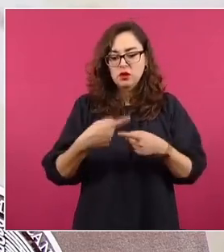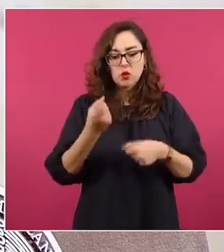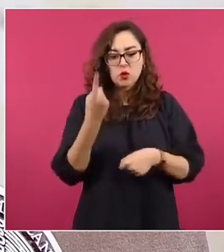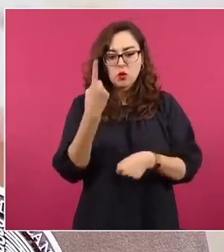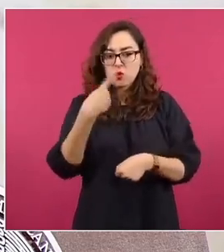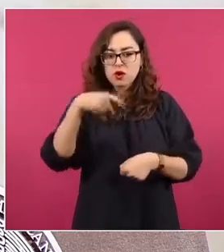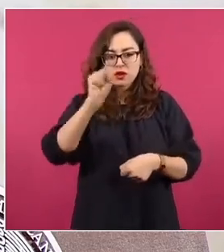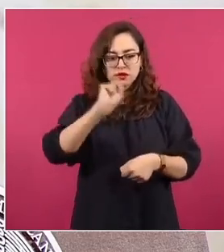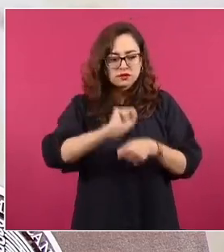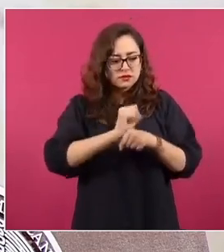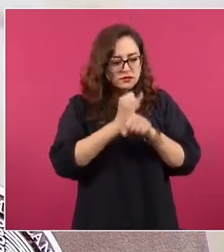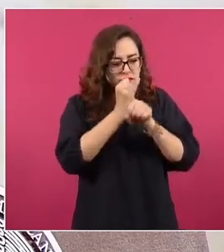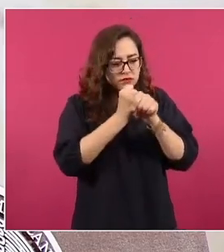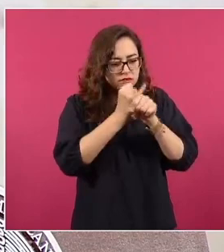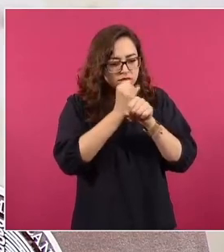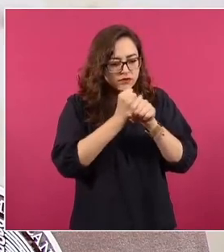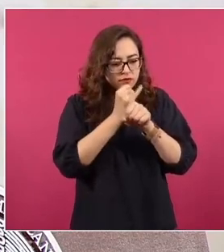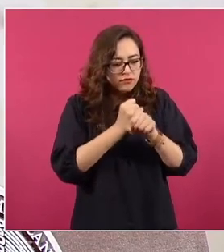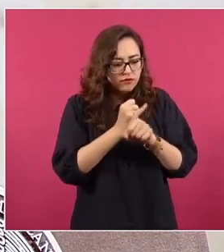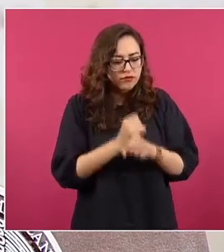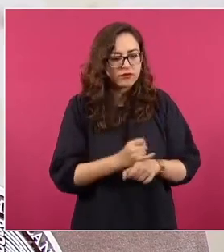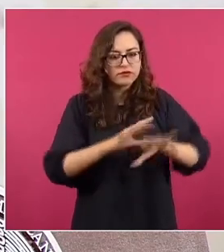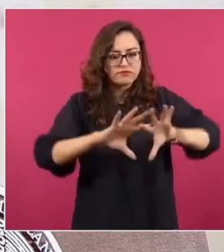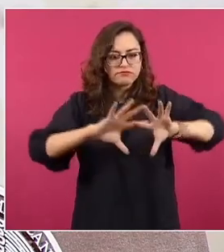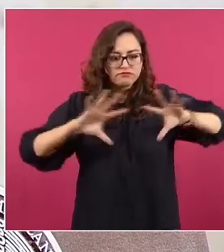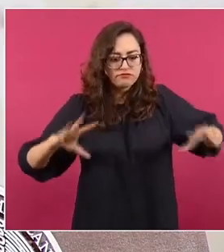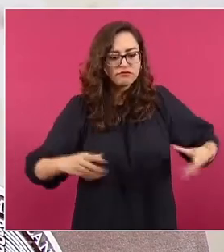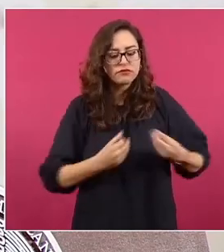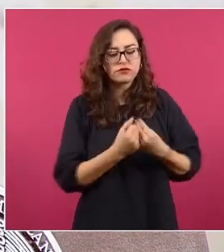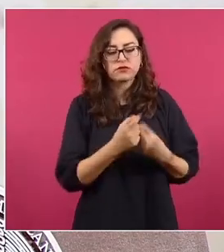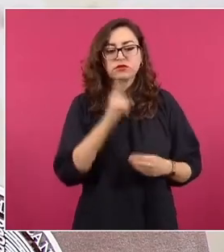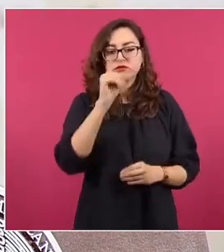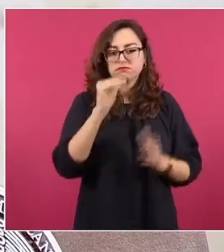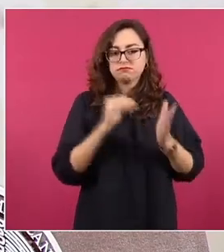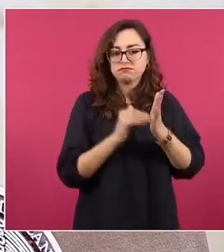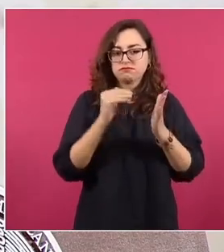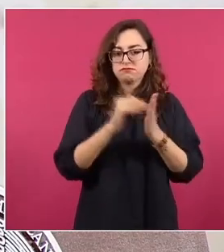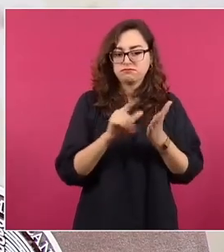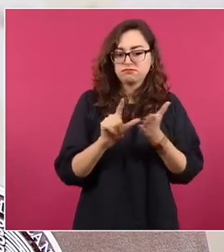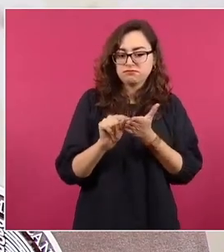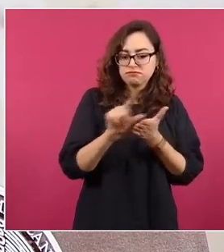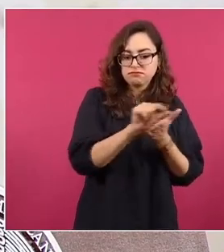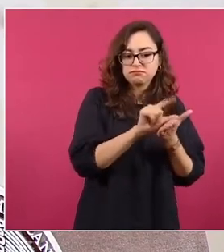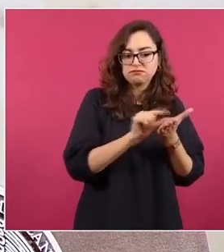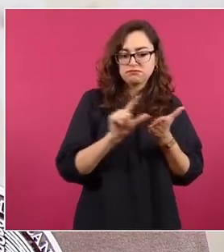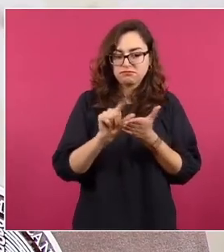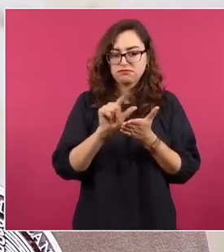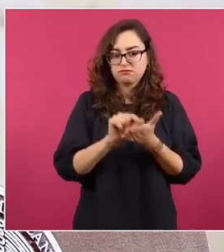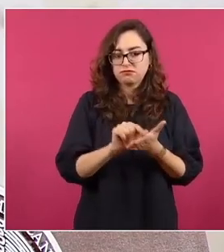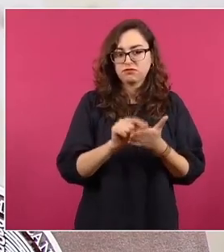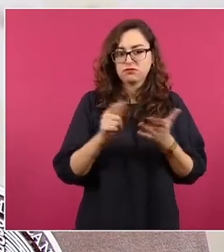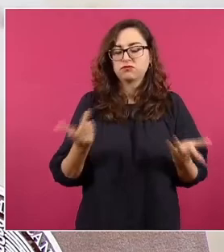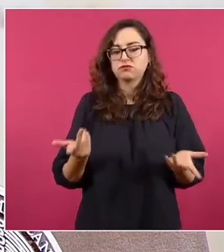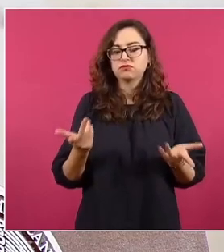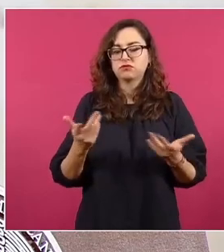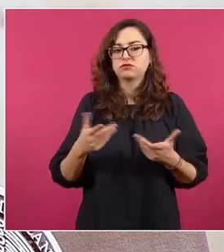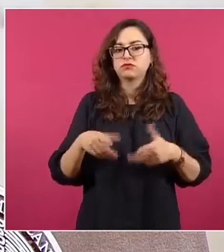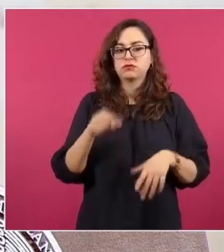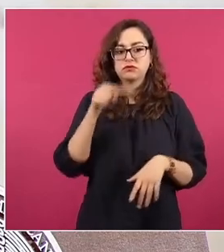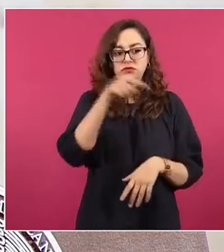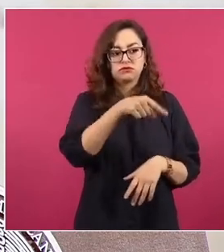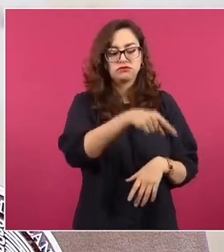Del millón de tweets que comprenden la tendencia de Cristina Fernández, esta empresa está en el centro de la gráfica.